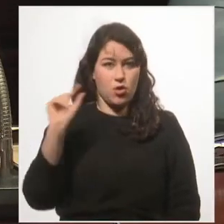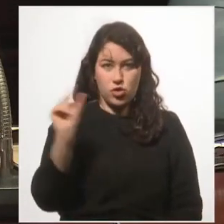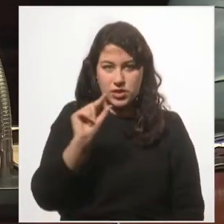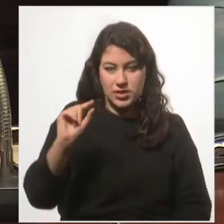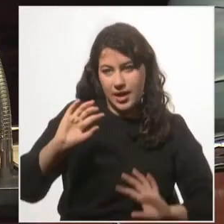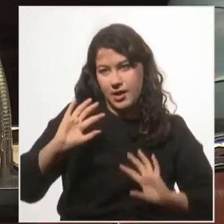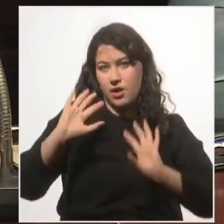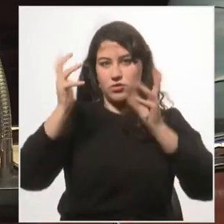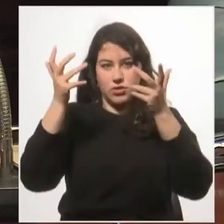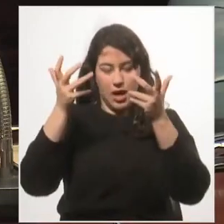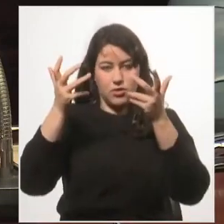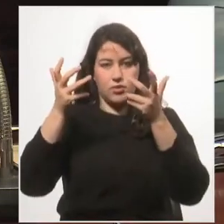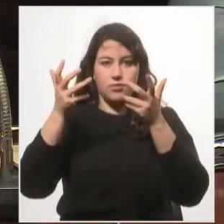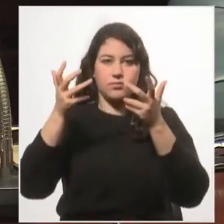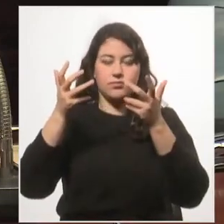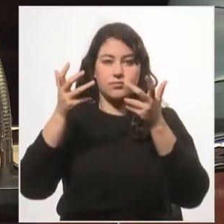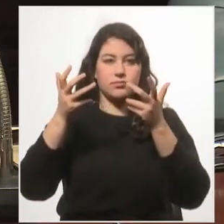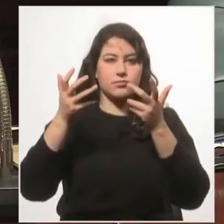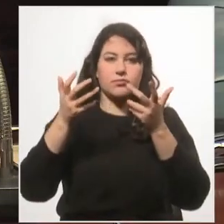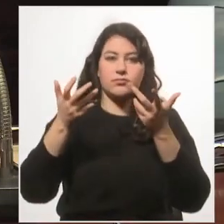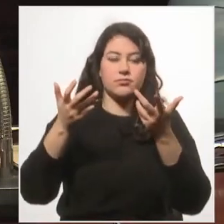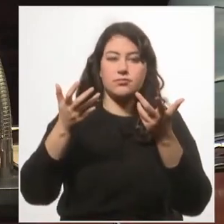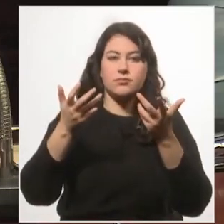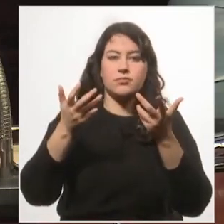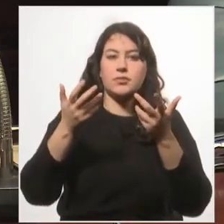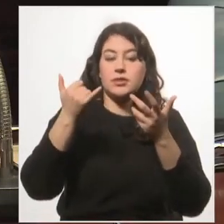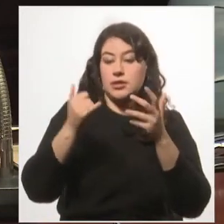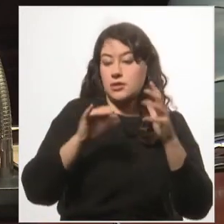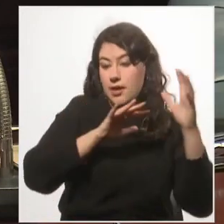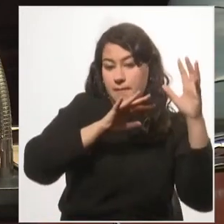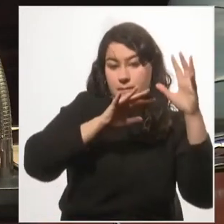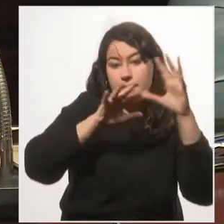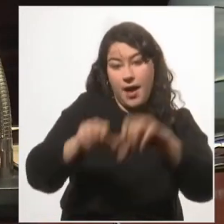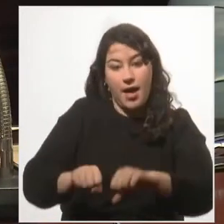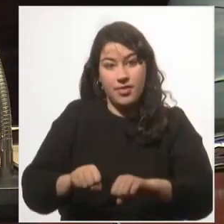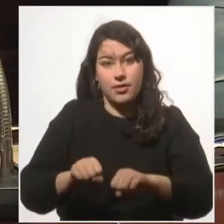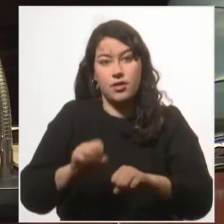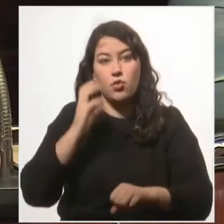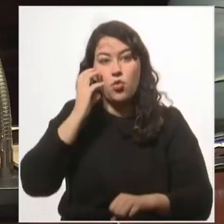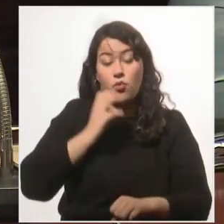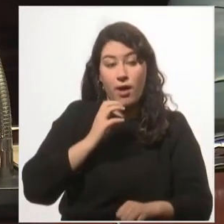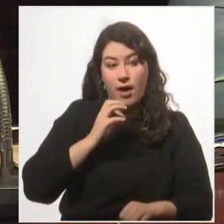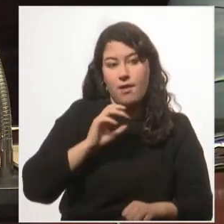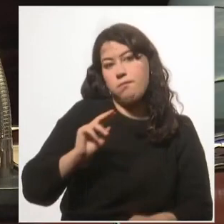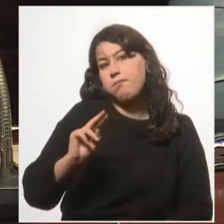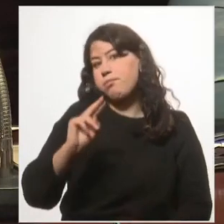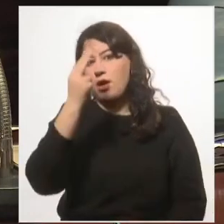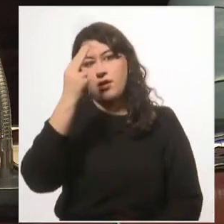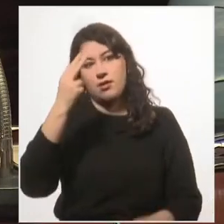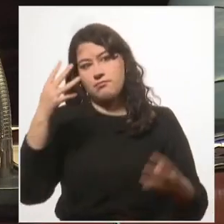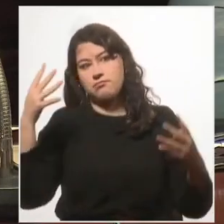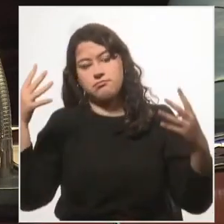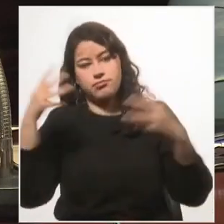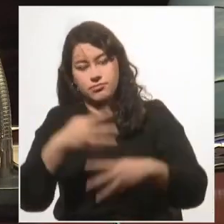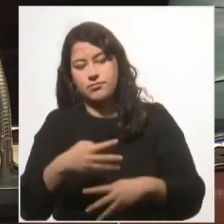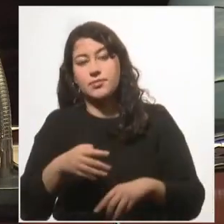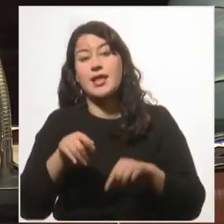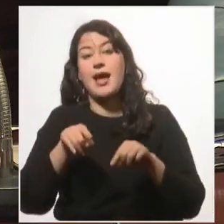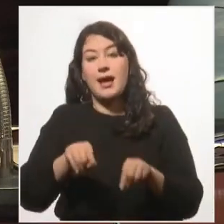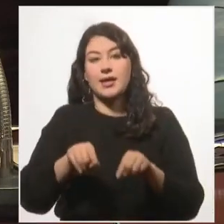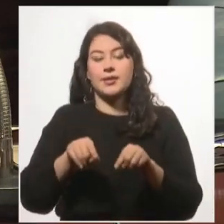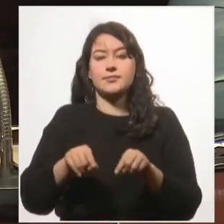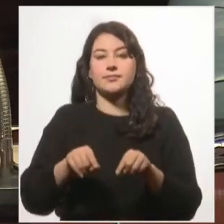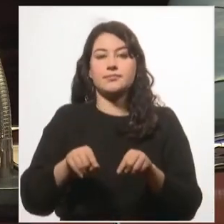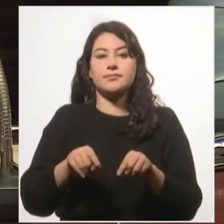revolucionaria, porque no bien invade Cuba, muere en un enfrentamiento. De ahí en